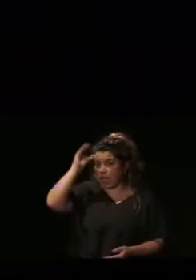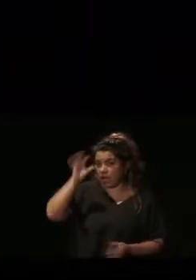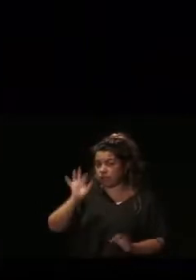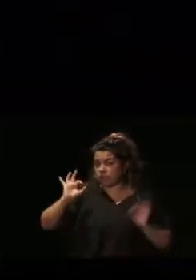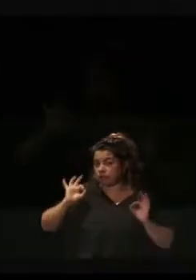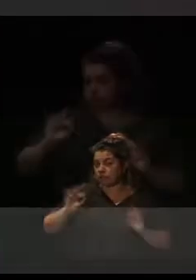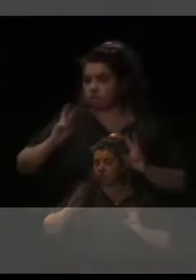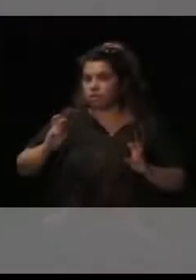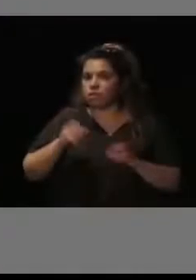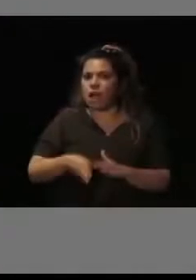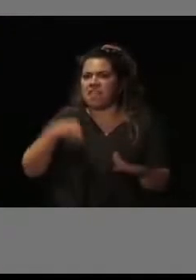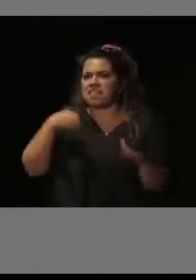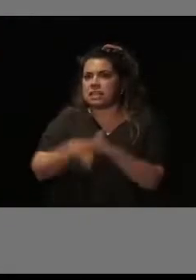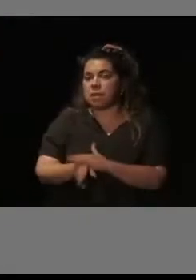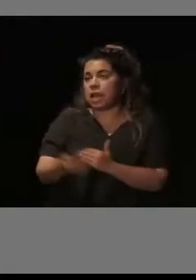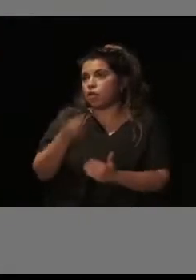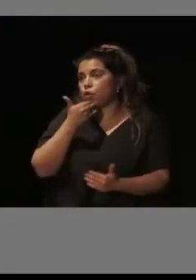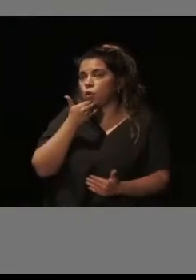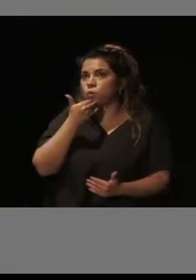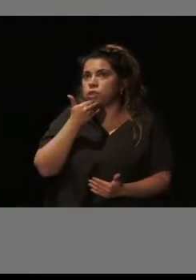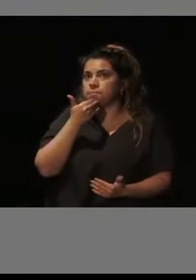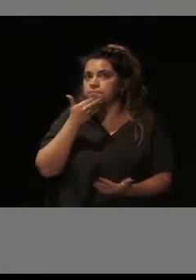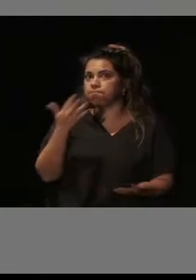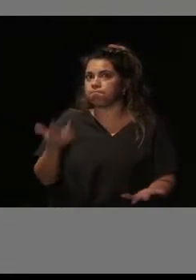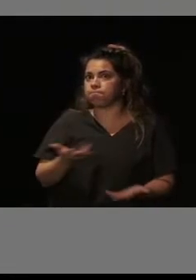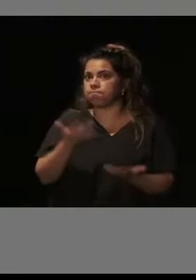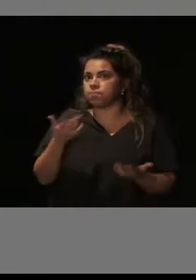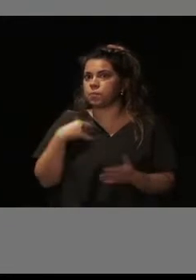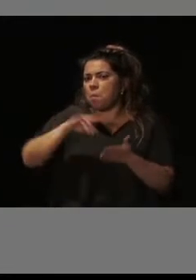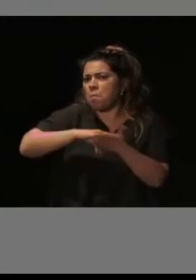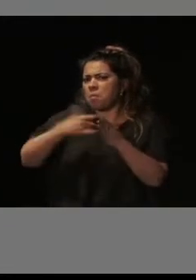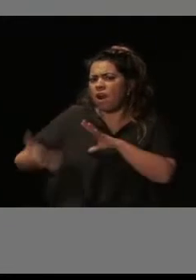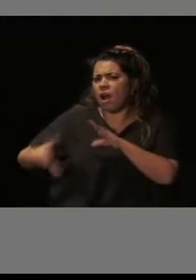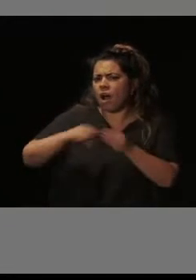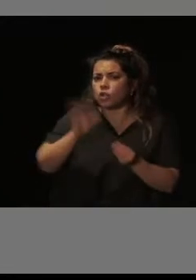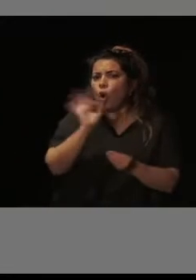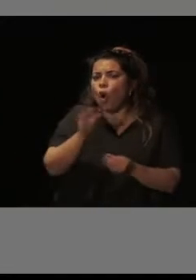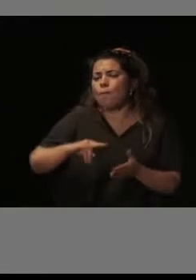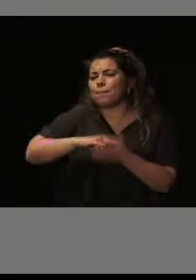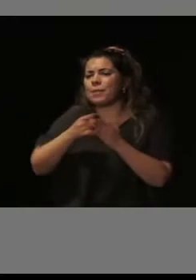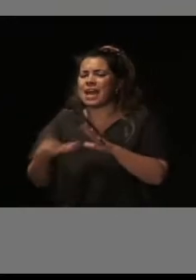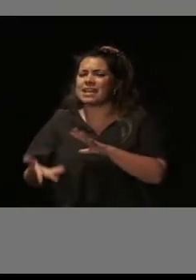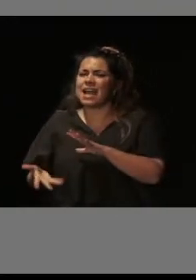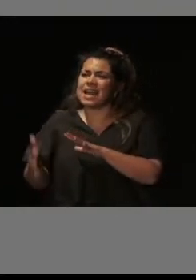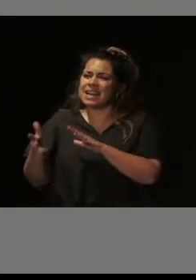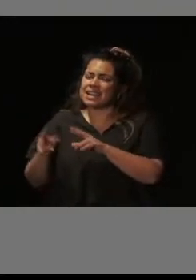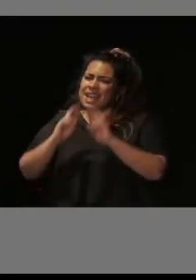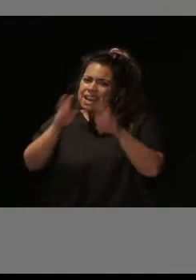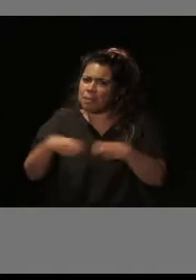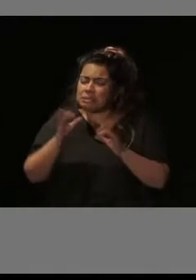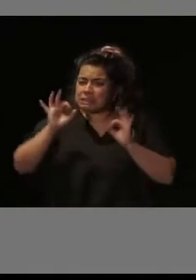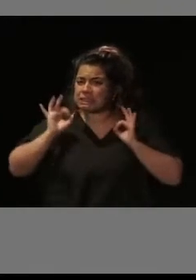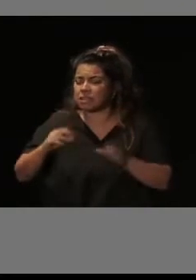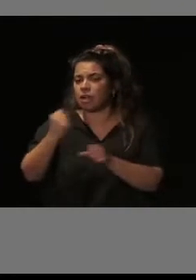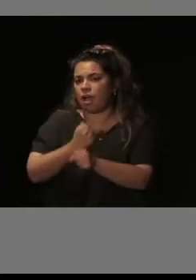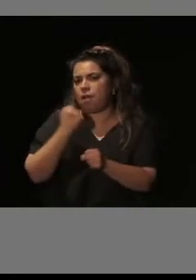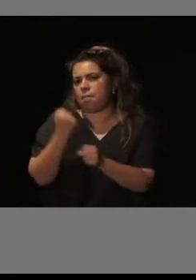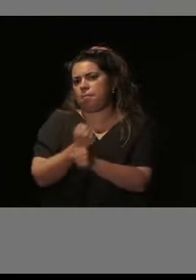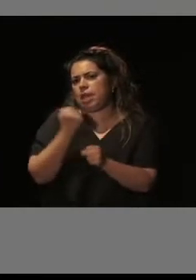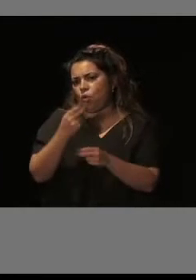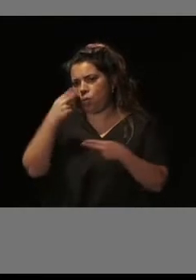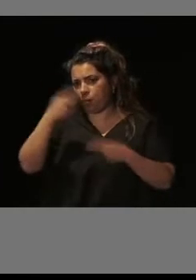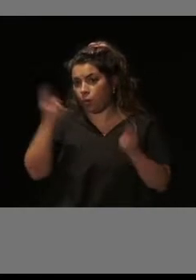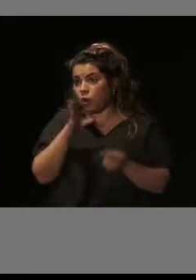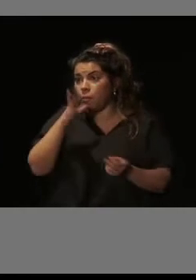la accesibilidad viene a ser una especie de plan adapta o plan rehabilita, pero en el empleo público, porque de lo que se trata es de